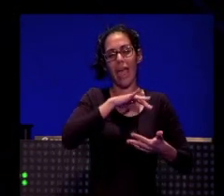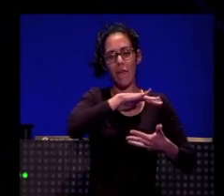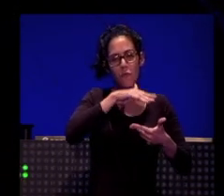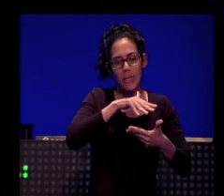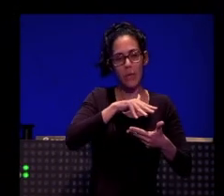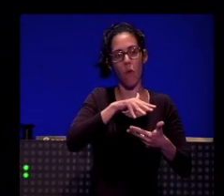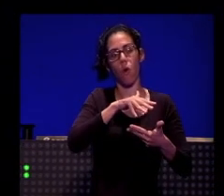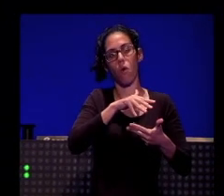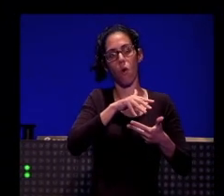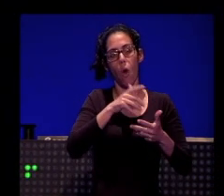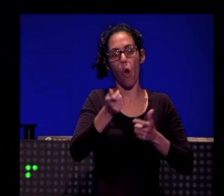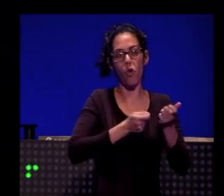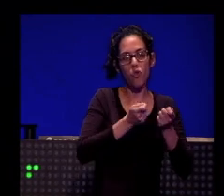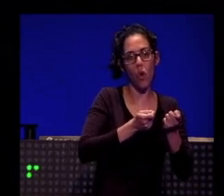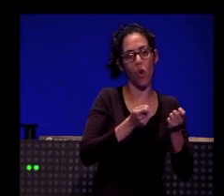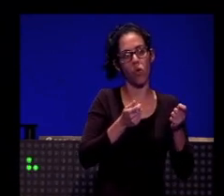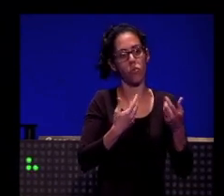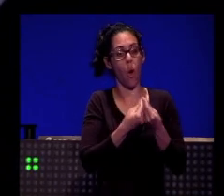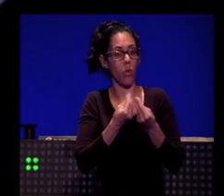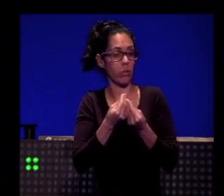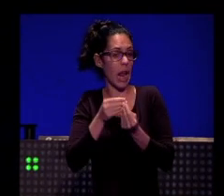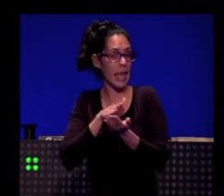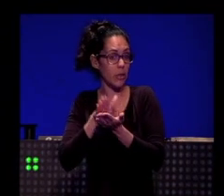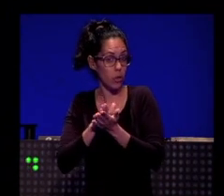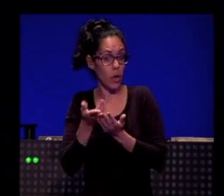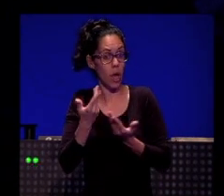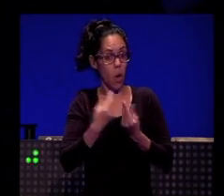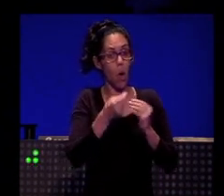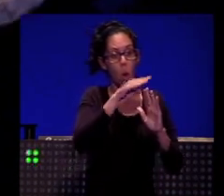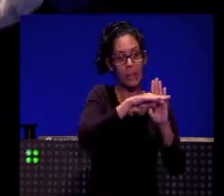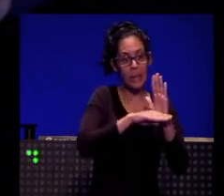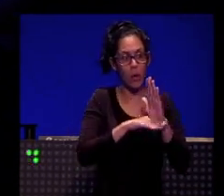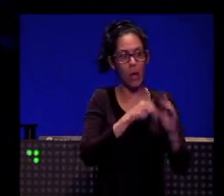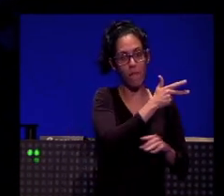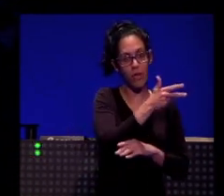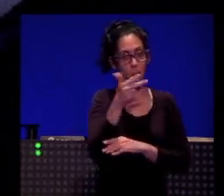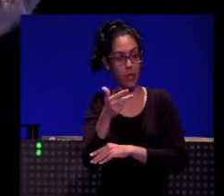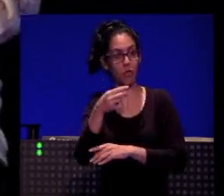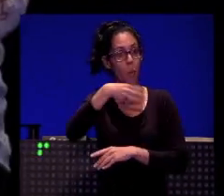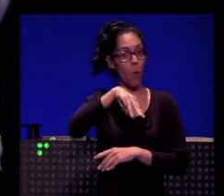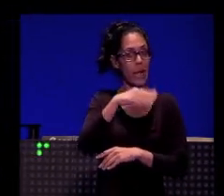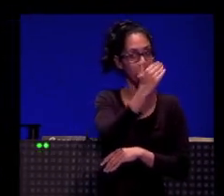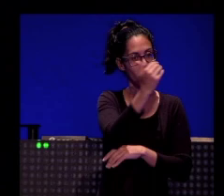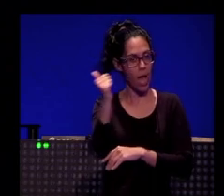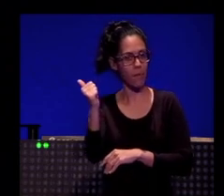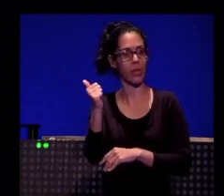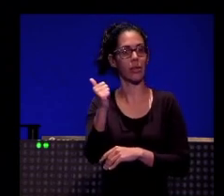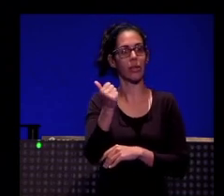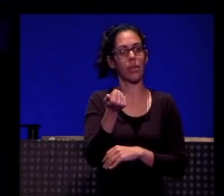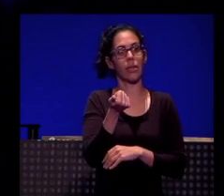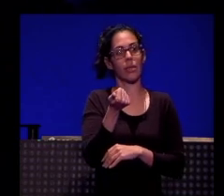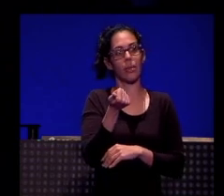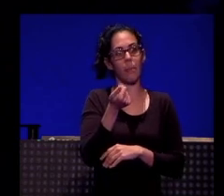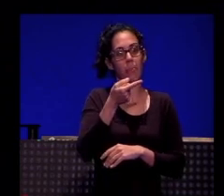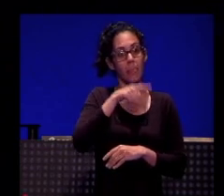arriba, para abajo, en control, con los editores e incluso con ellos entre vídeo y vídeo. Mónica saludaba y tuvo un guiño con